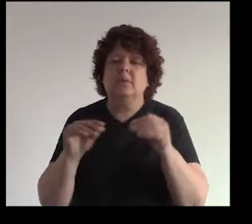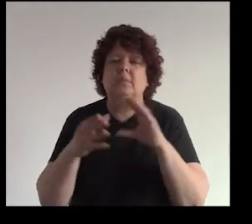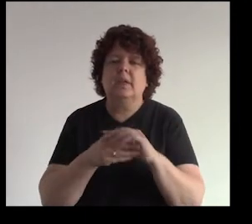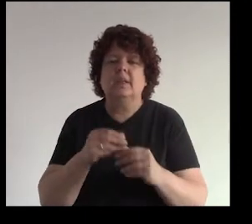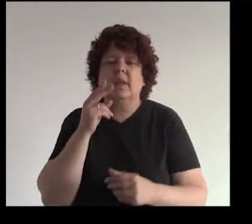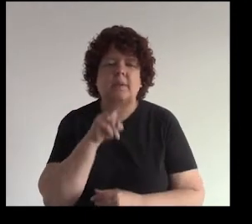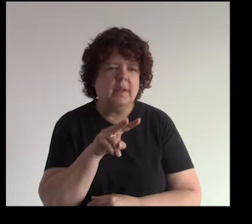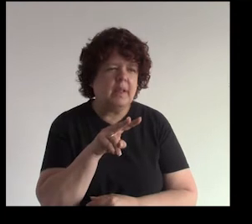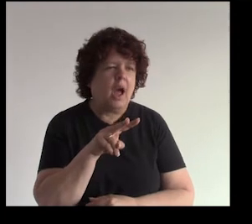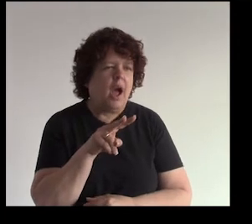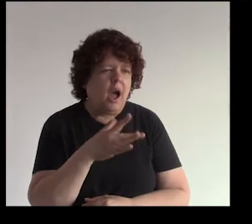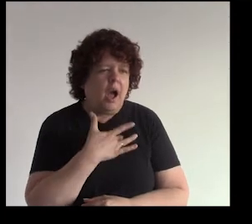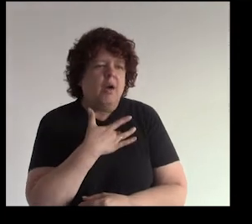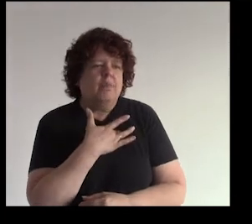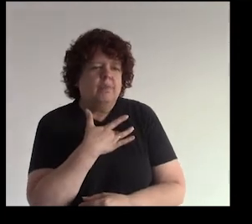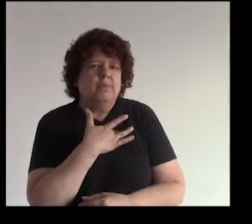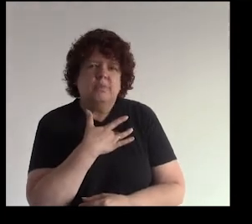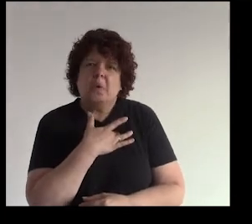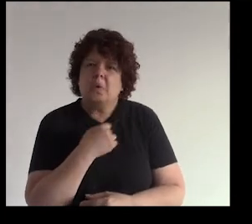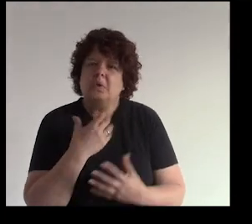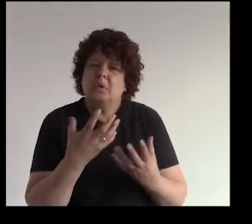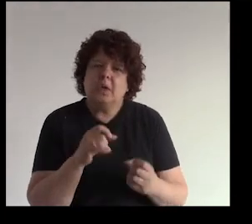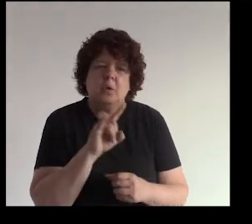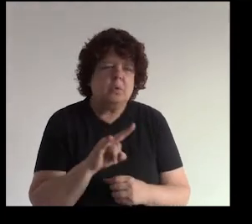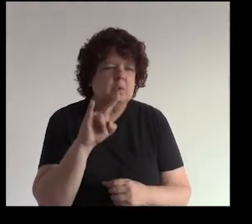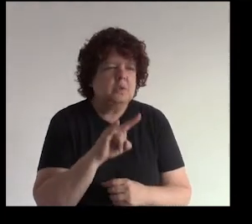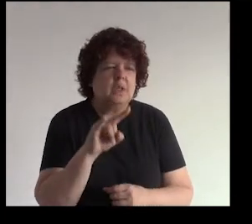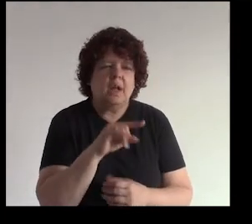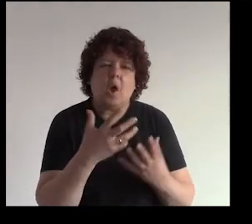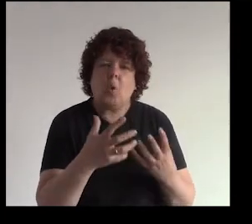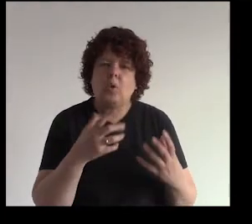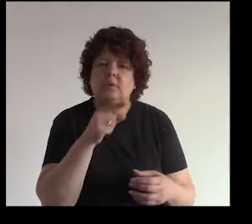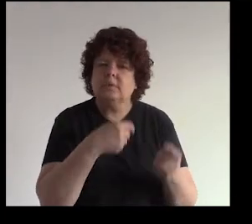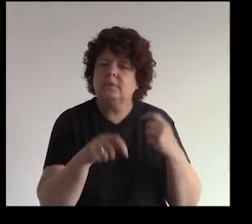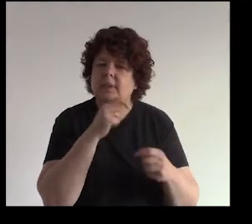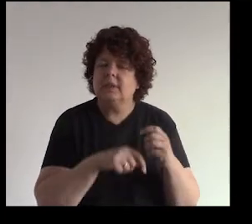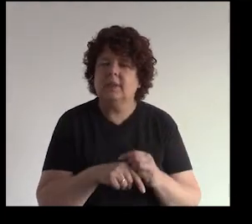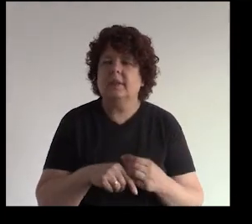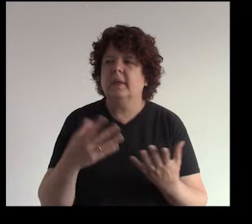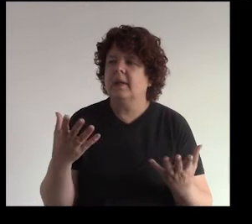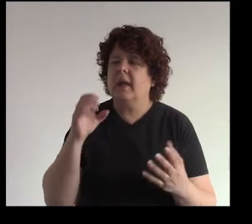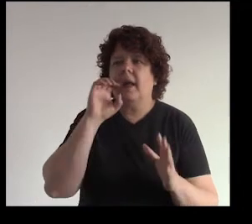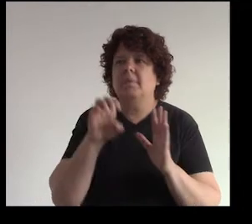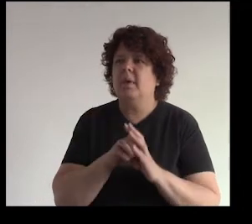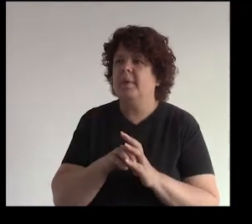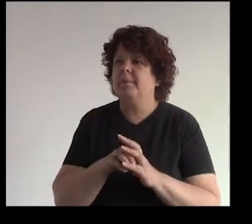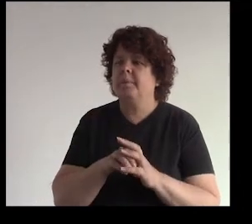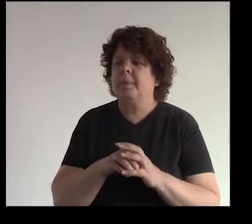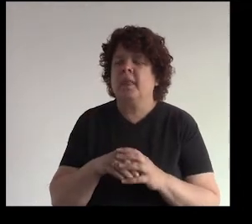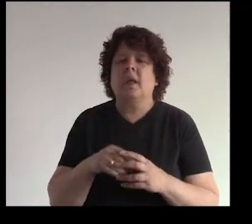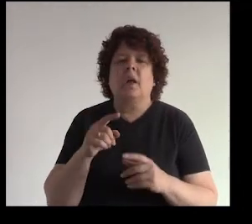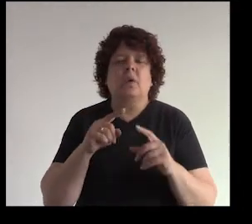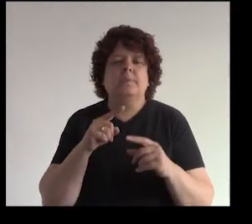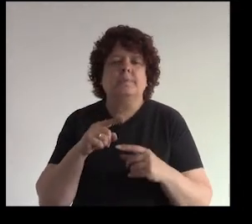historias que inspiren a otros a querer usar sus productos ¿no? por ejemplo cuenta la historia de la